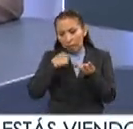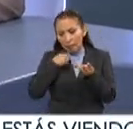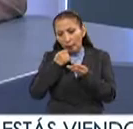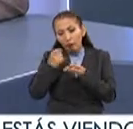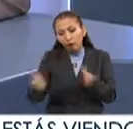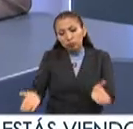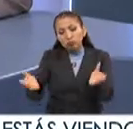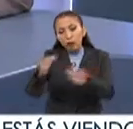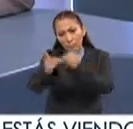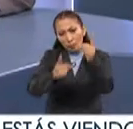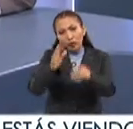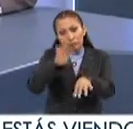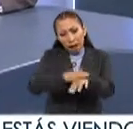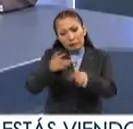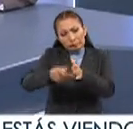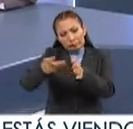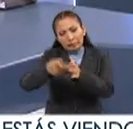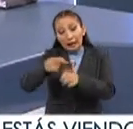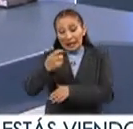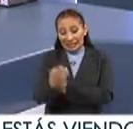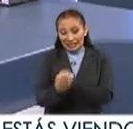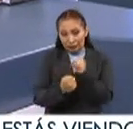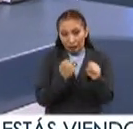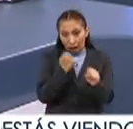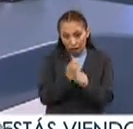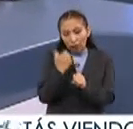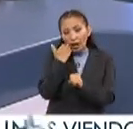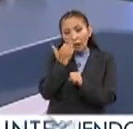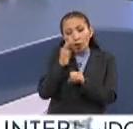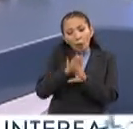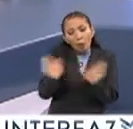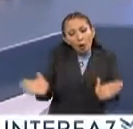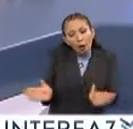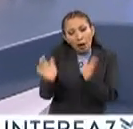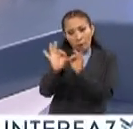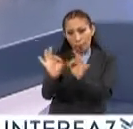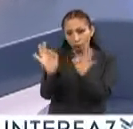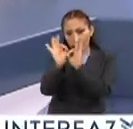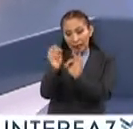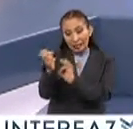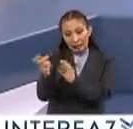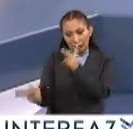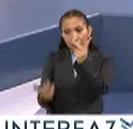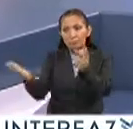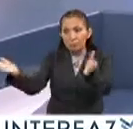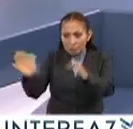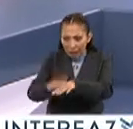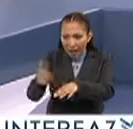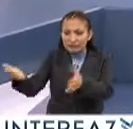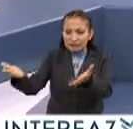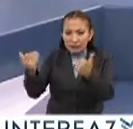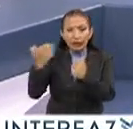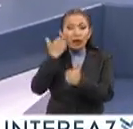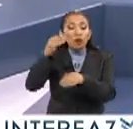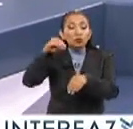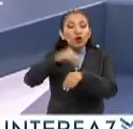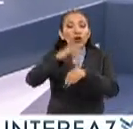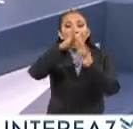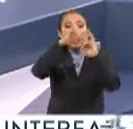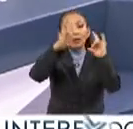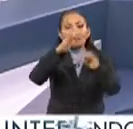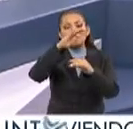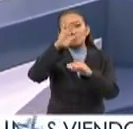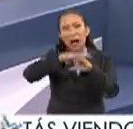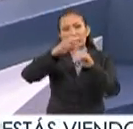deportiva. En este año, sí queremos dar un impulso importante a esta consulta. Pensamos instalar un